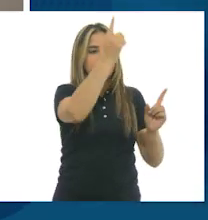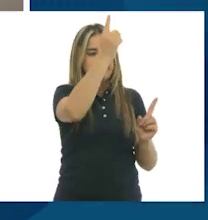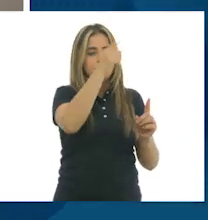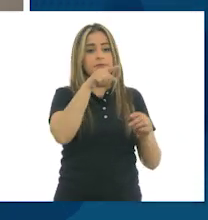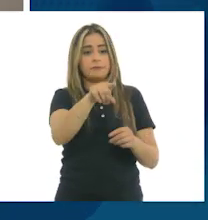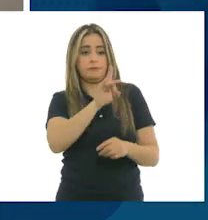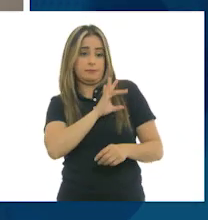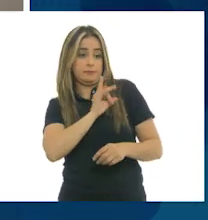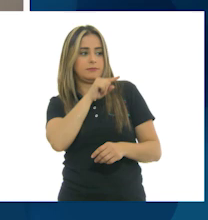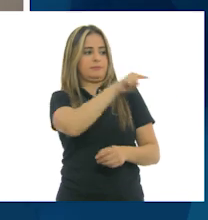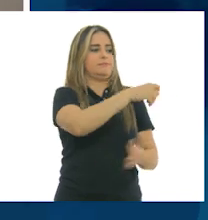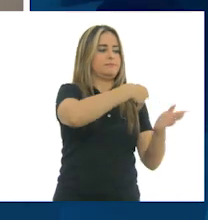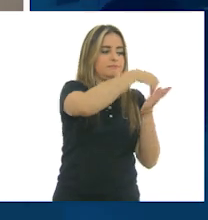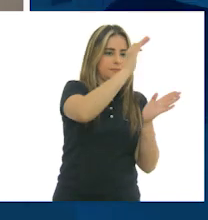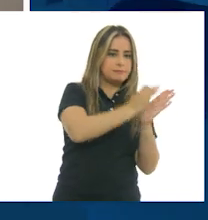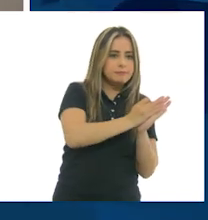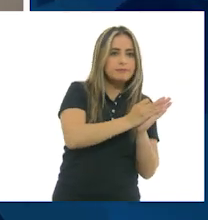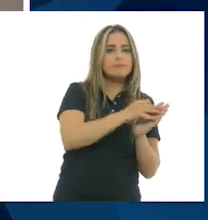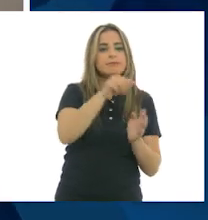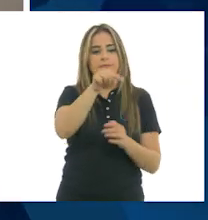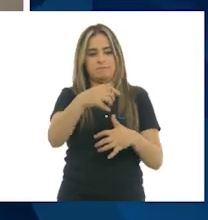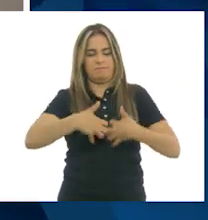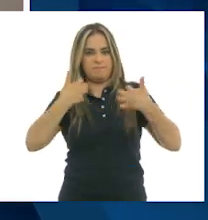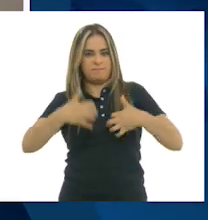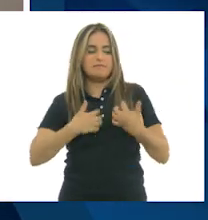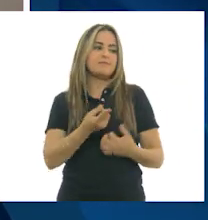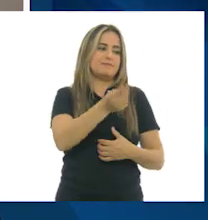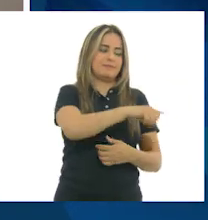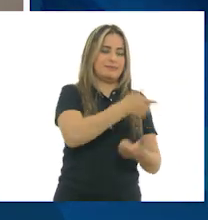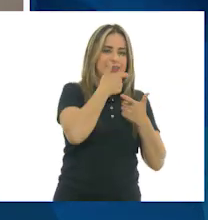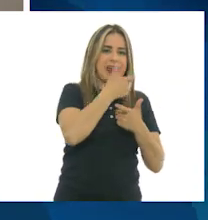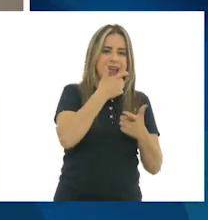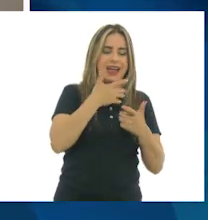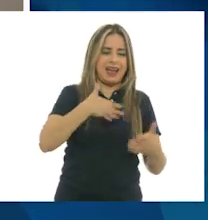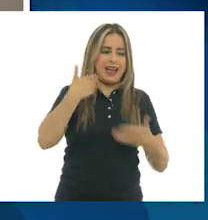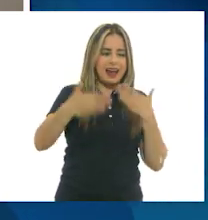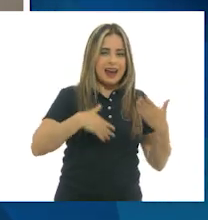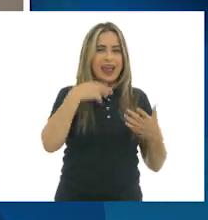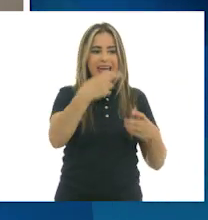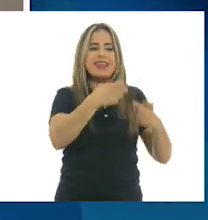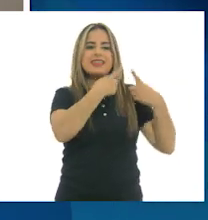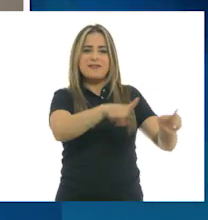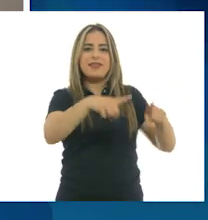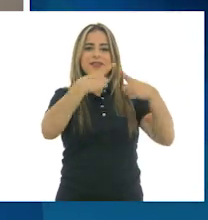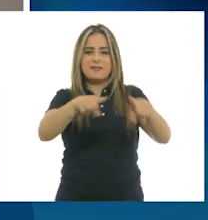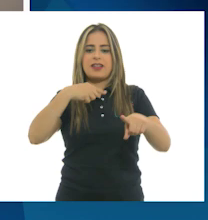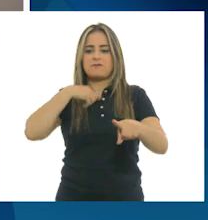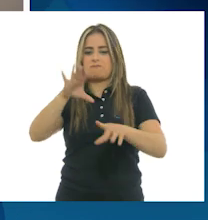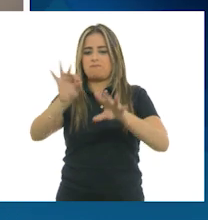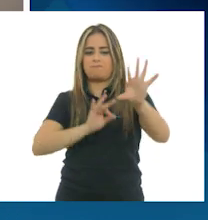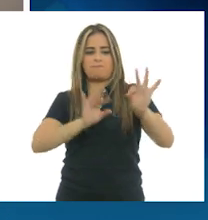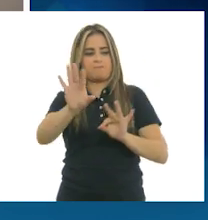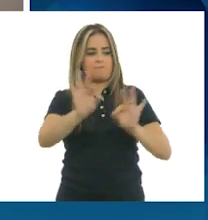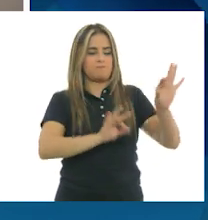miedoso, el otro es muy valiente. Si uno es enojón, el otro es muy alegre. Si uno es obsesivo y ordenado y